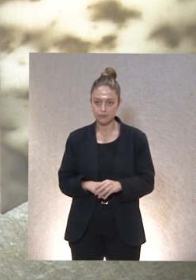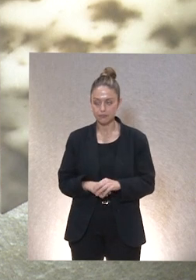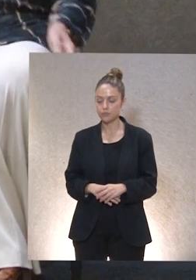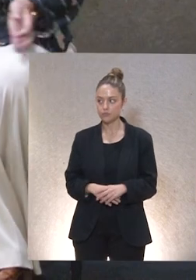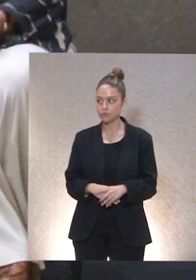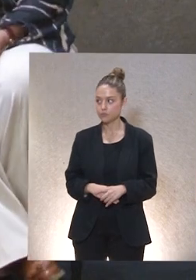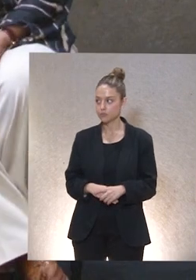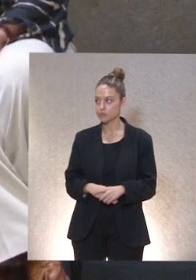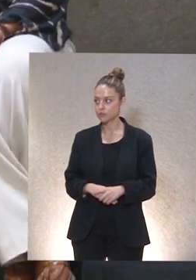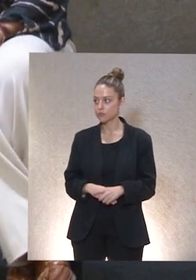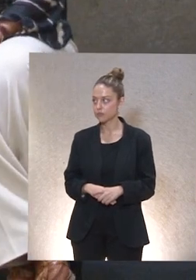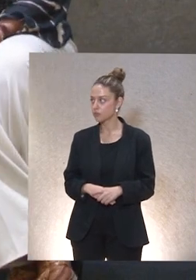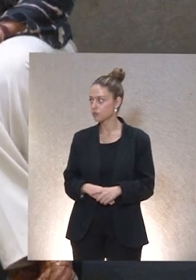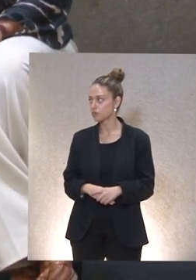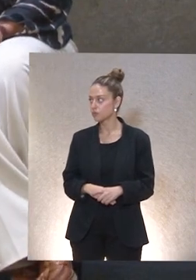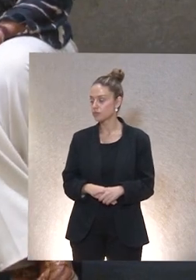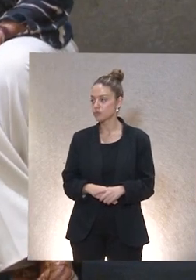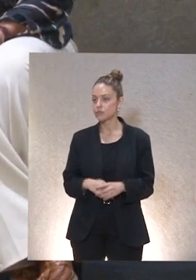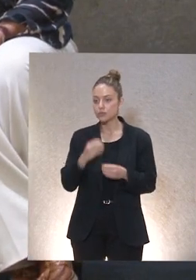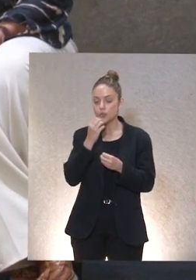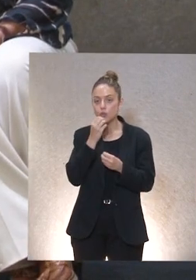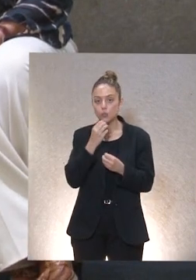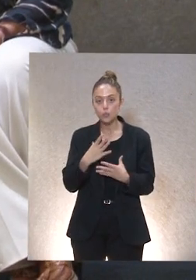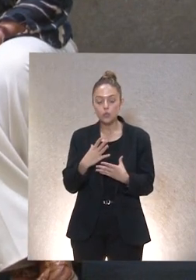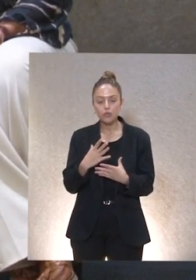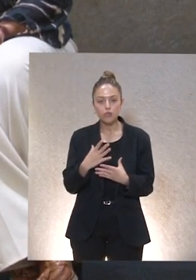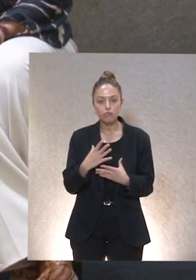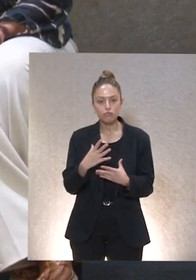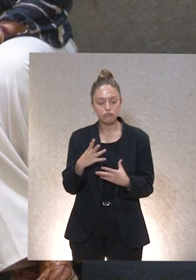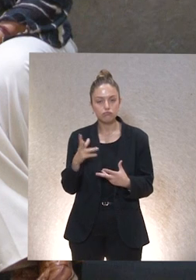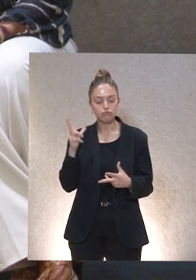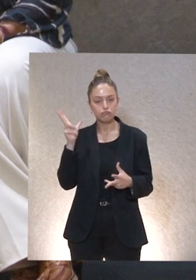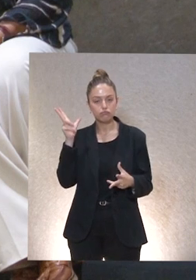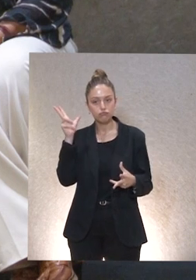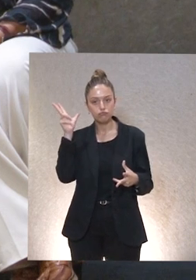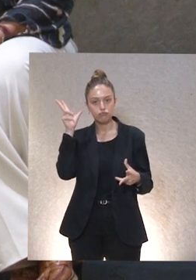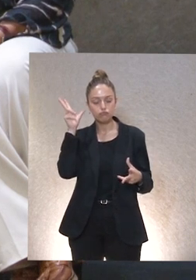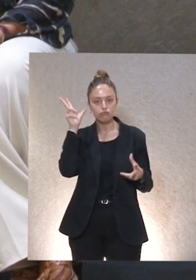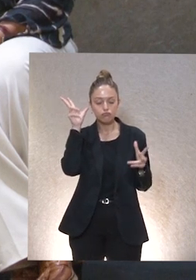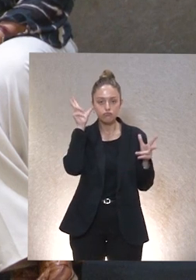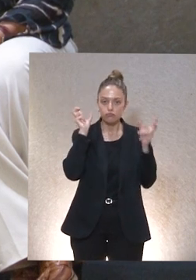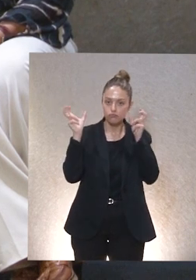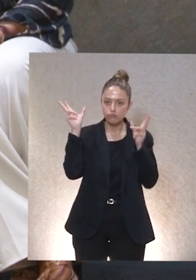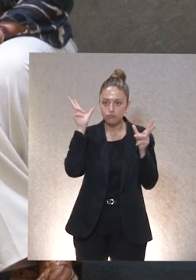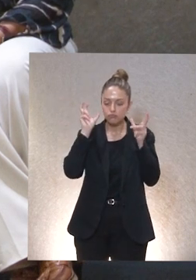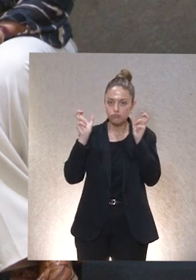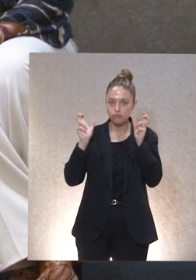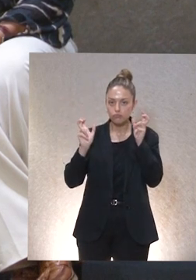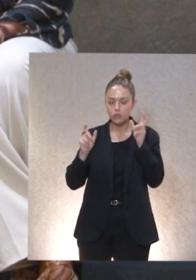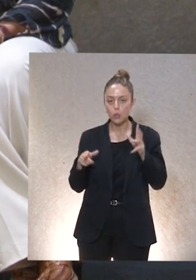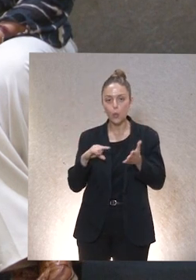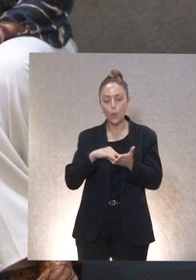¿Linés? Bueno, he escuchado por diferentes fuentes que hay un